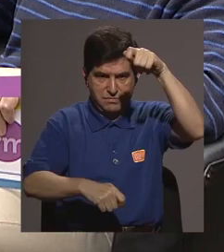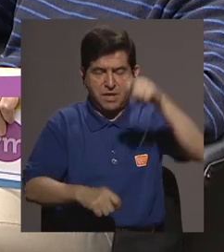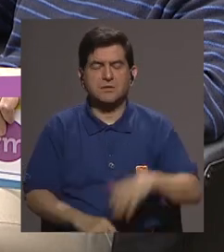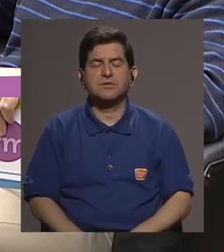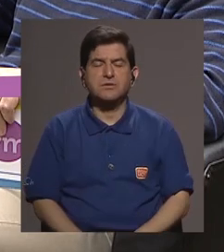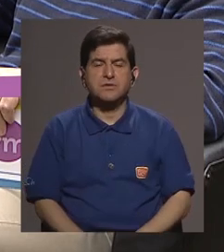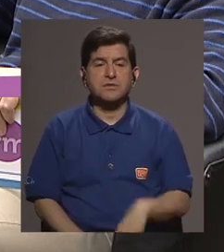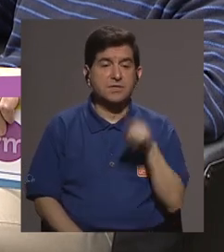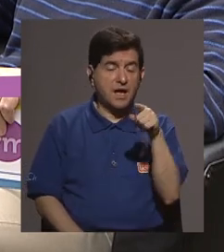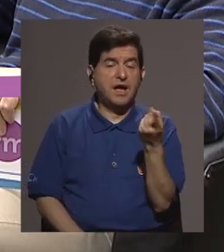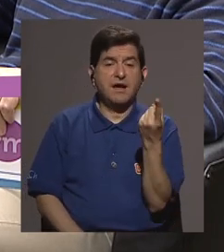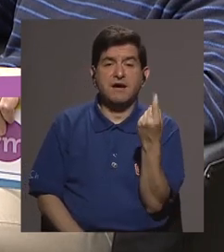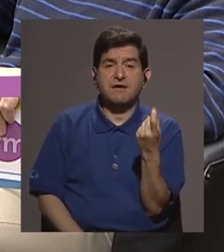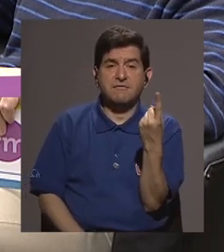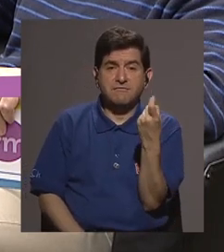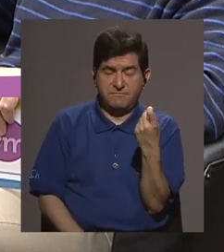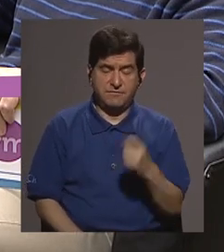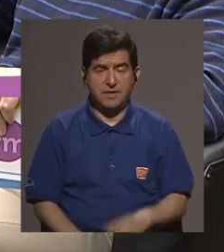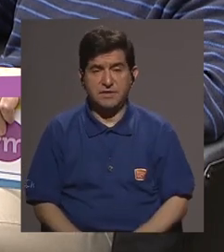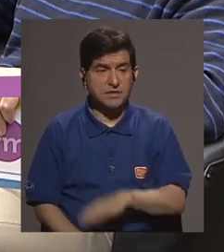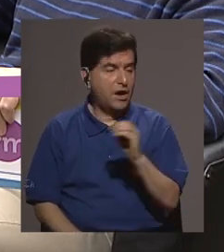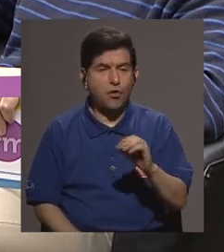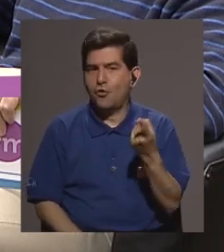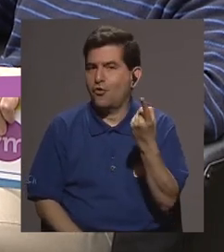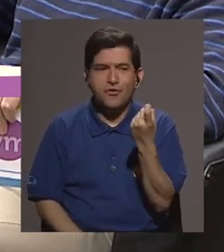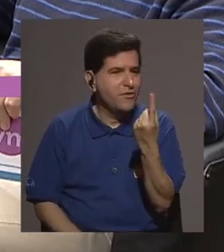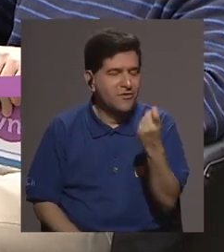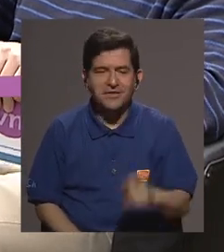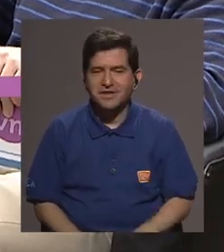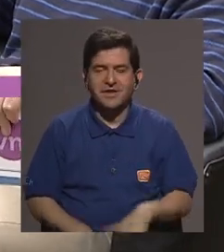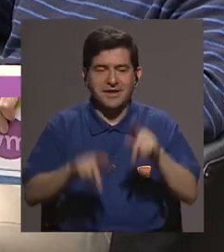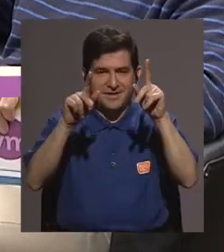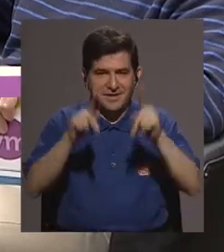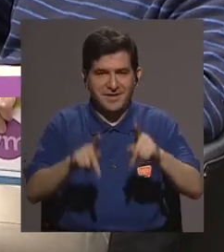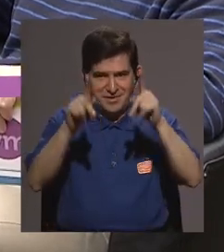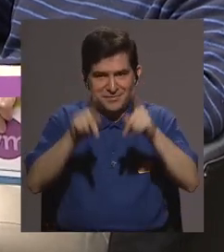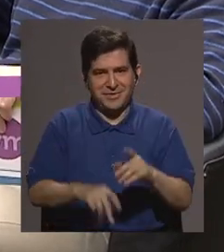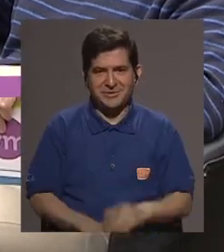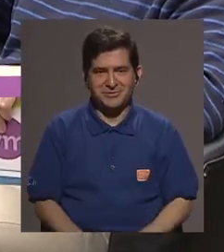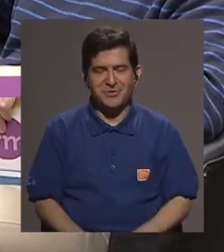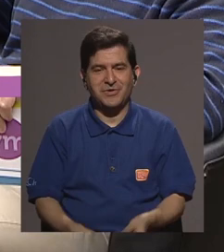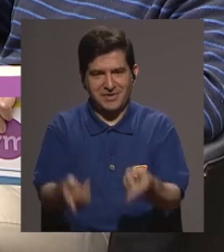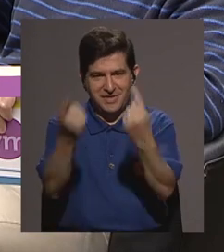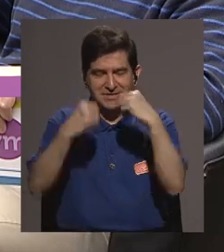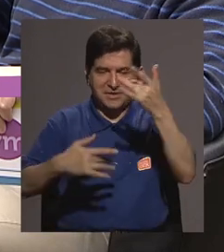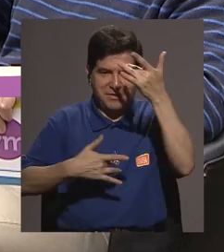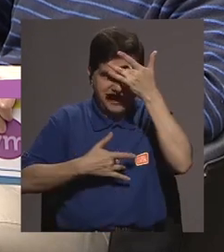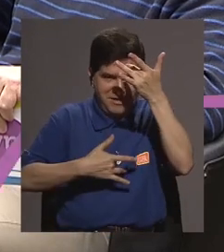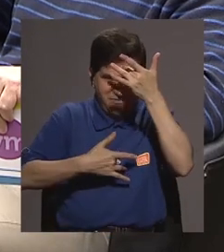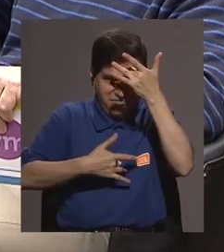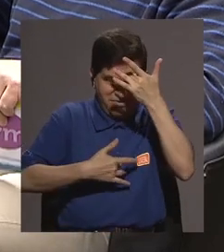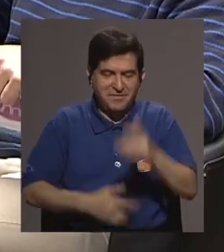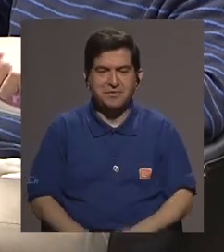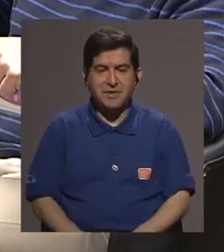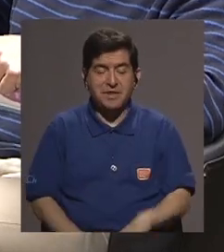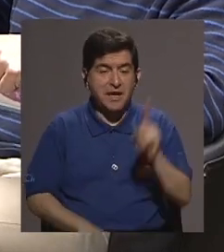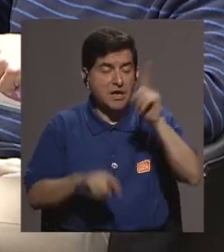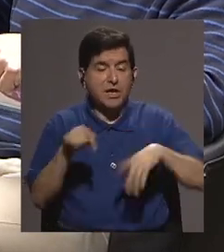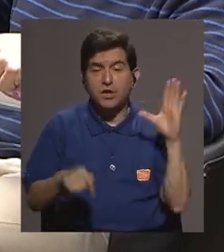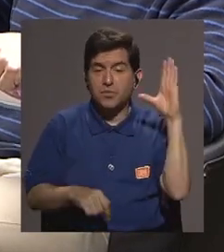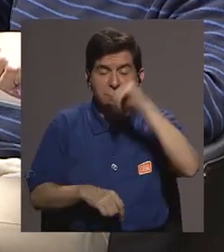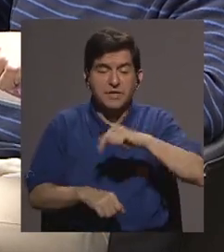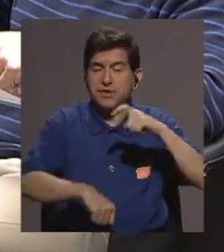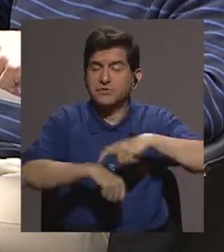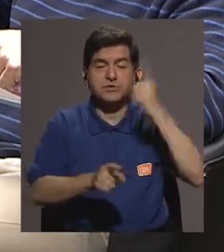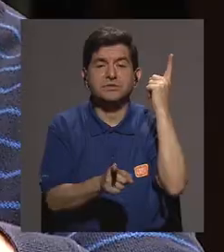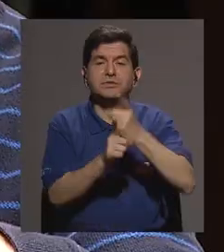mar y lo que nos hace falta es o lo que no nos hace falta es que vengan personas con que vengan infectados con malaria y no lo